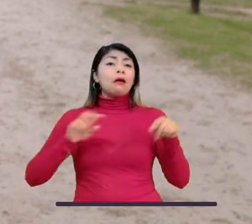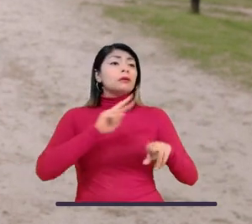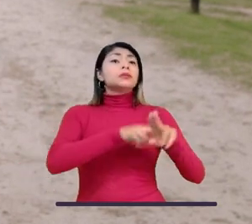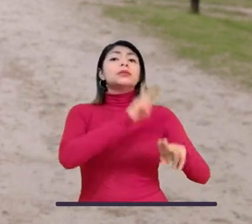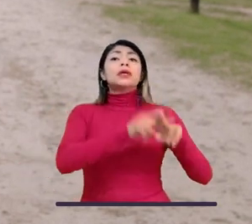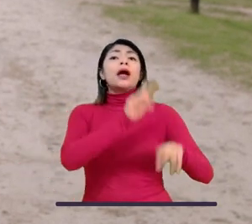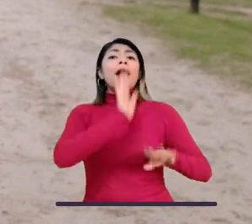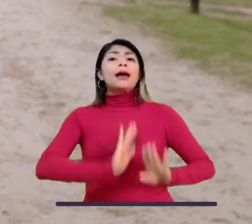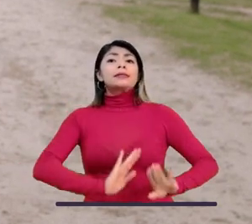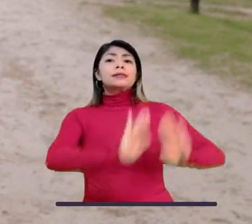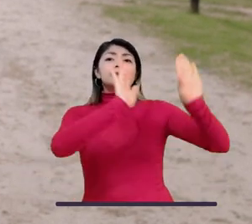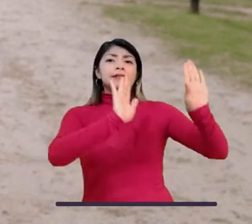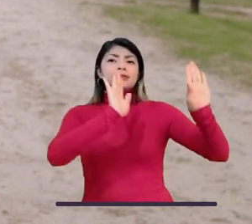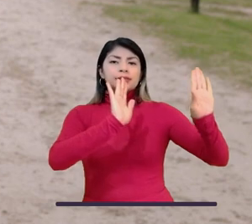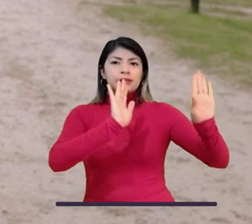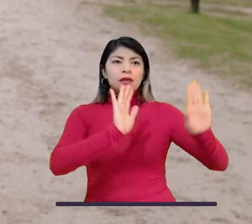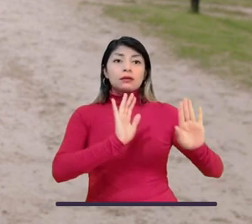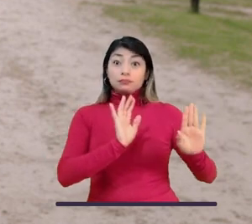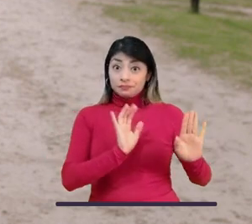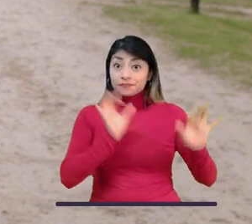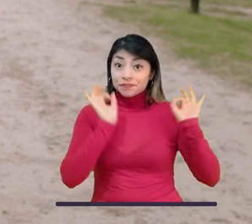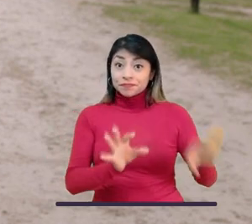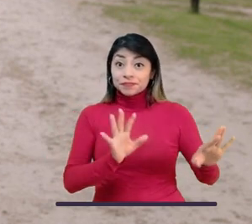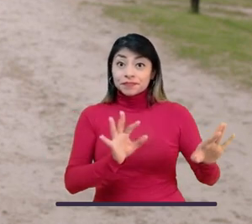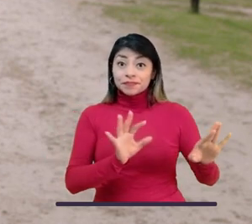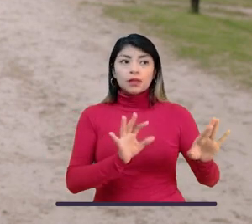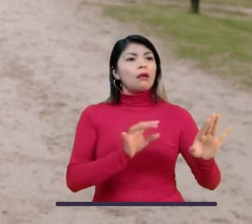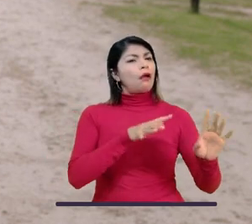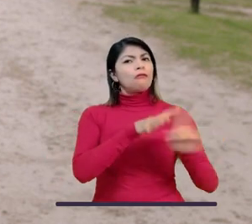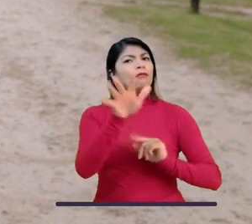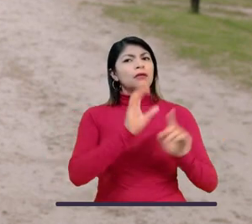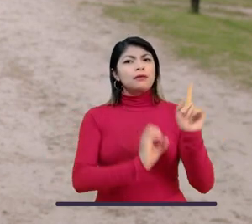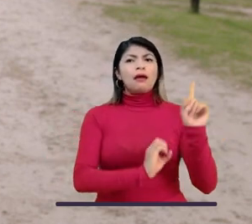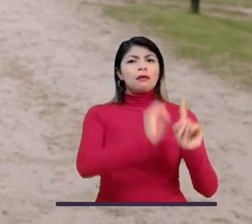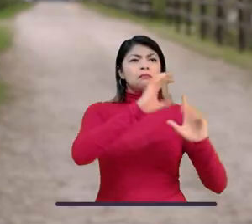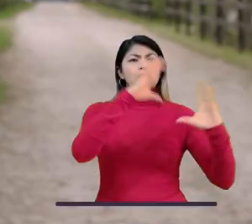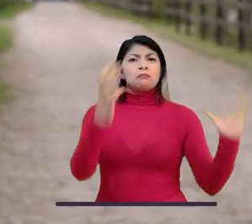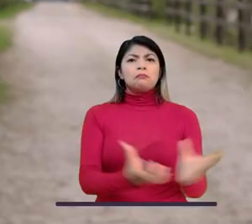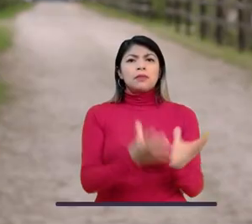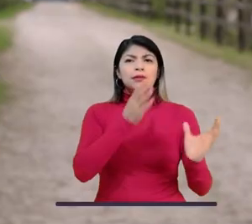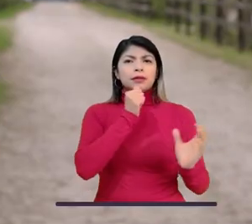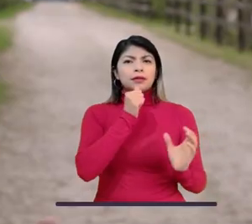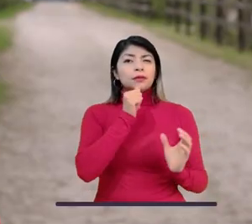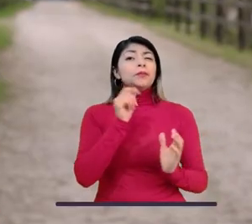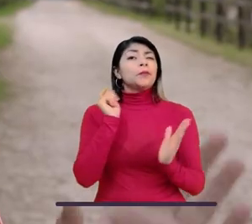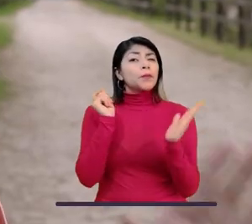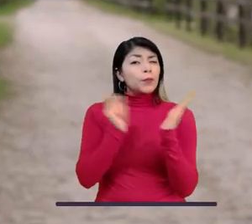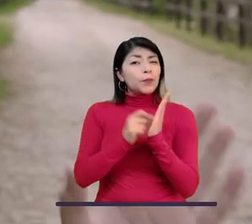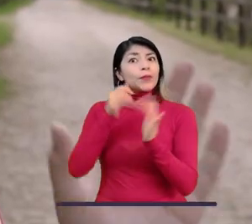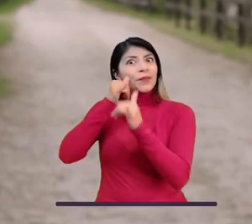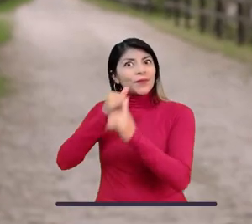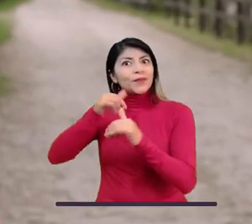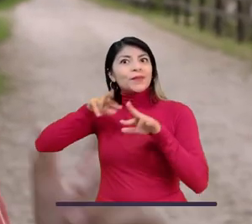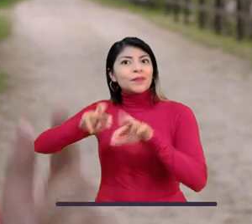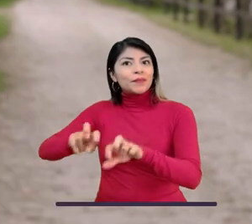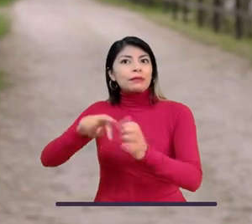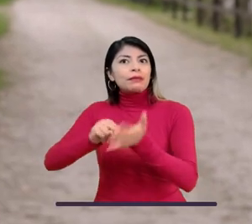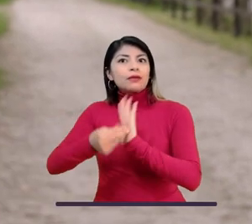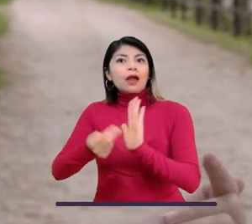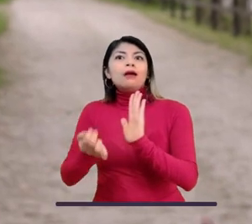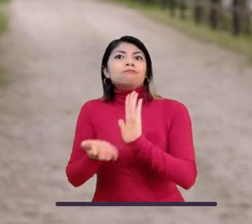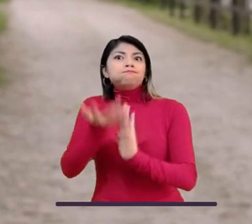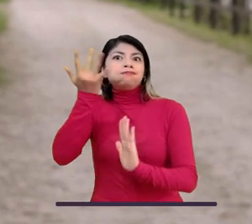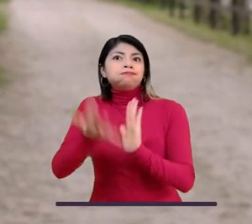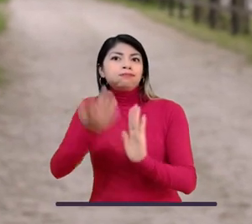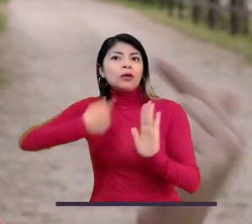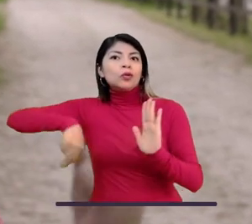todo se debe a la fuerza de la naturaleza y no tiene absolutamente nada que ver con el calentamiento global. Quiero contarles que existen pruebas científicas que dicen